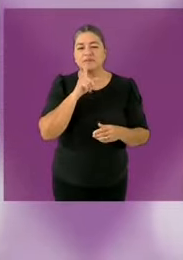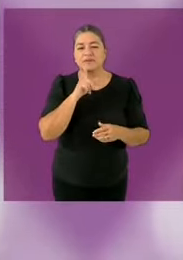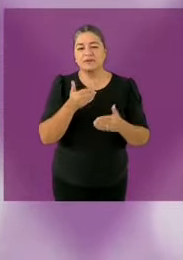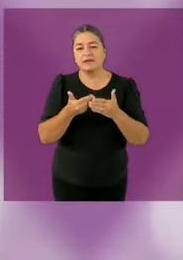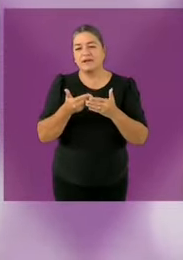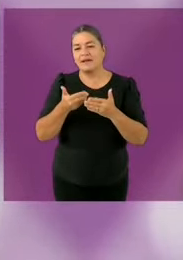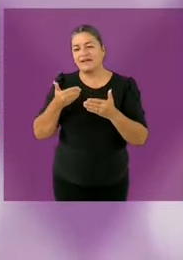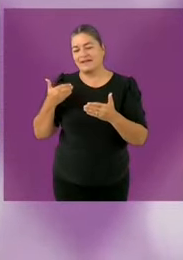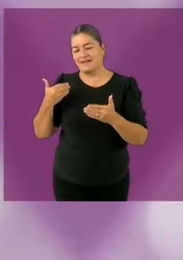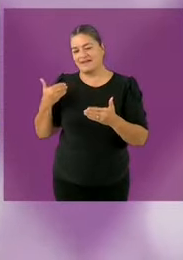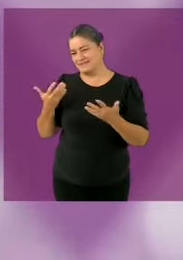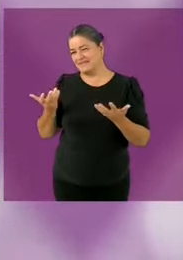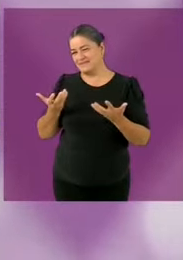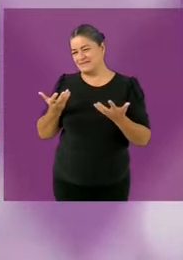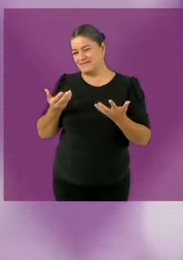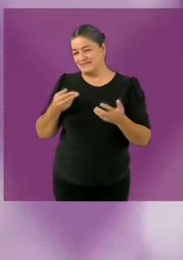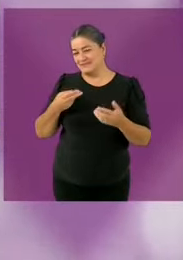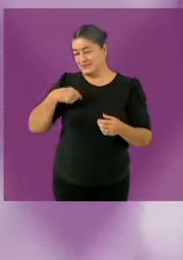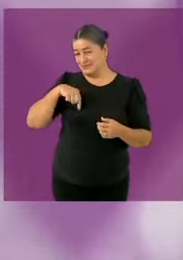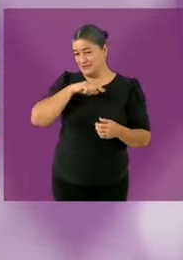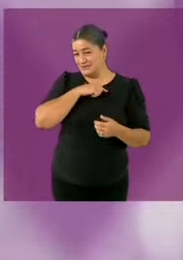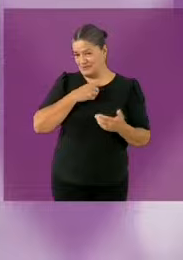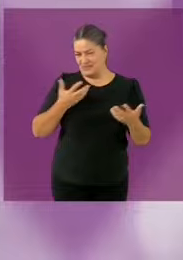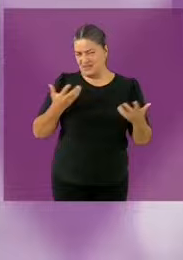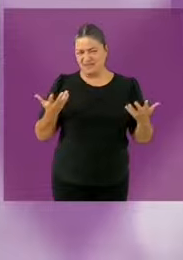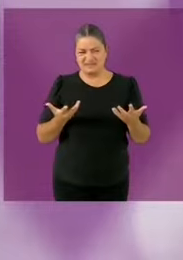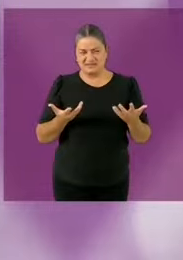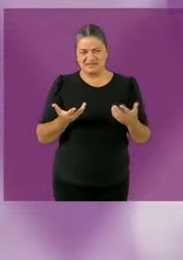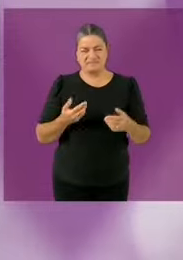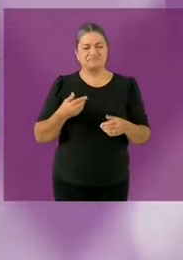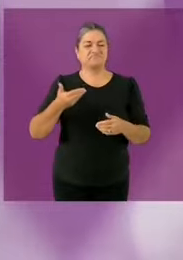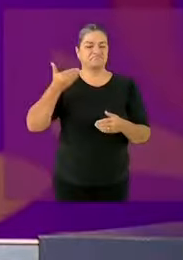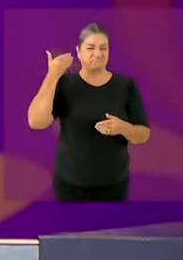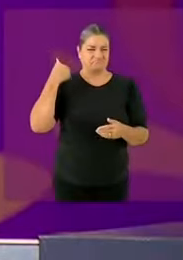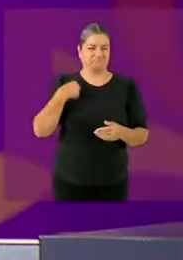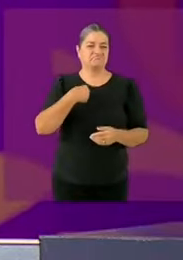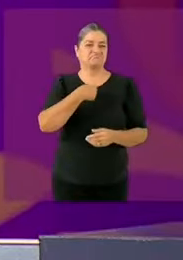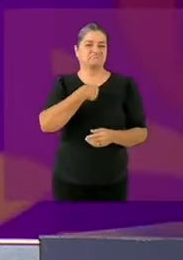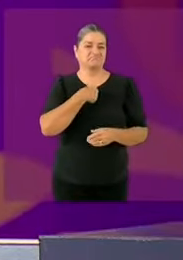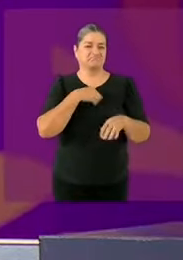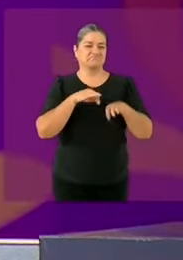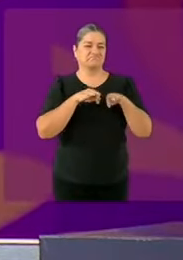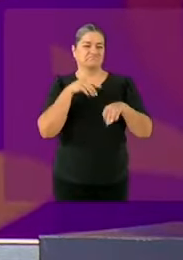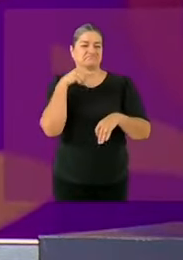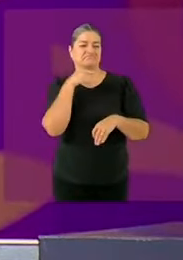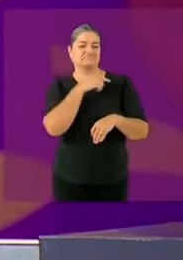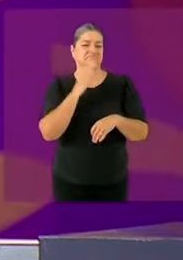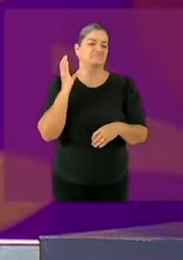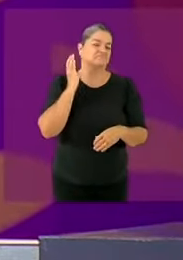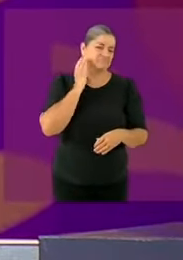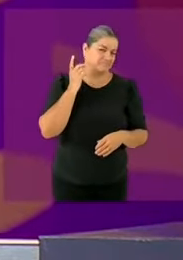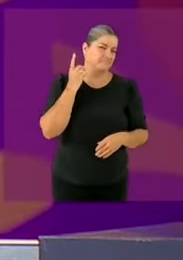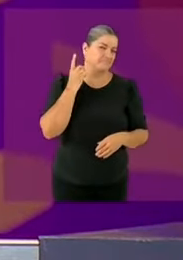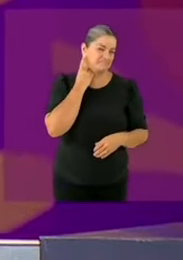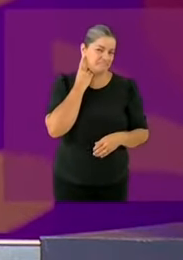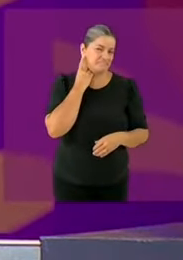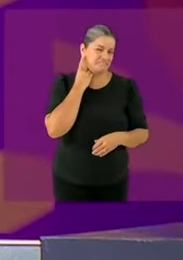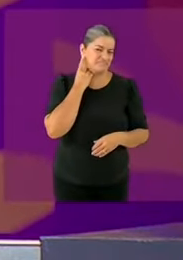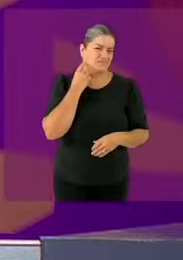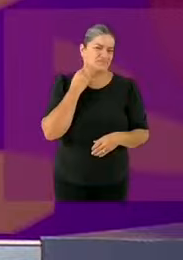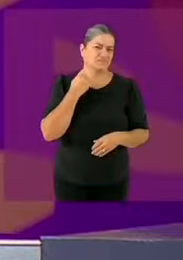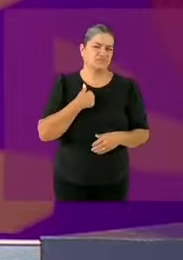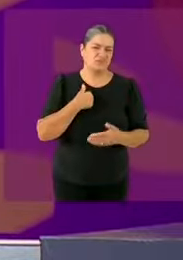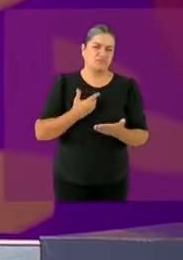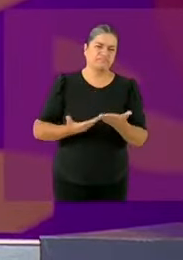fui legislador en esta última etapa propuse varias iniciativas en materia de transparencia y corrupción que tienen que ver con la pregunta de Denise. Una iniciativa para que las